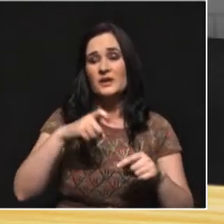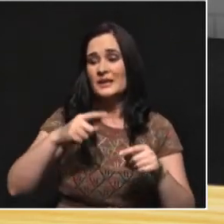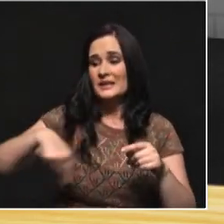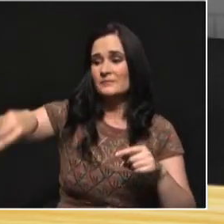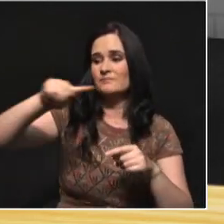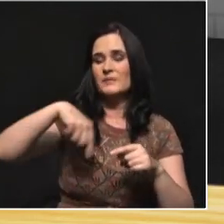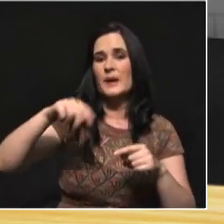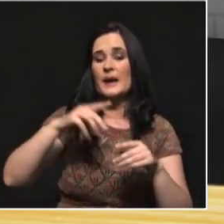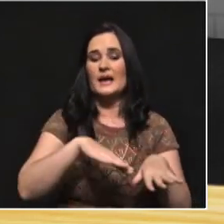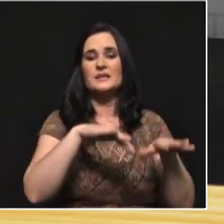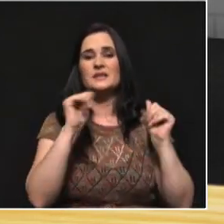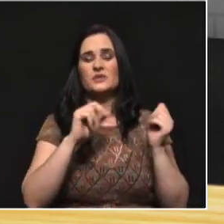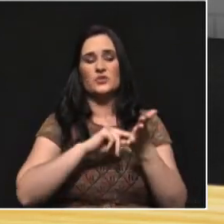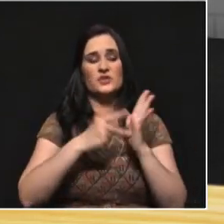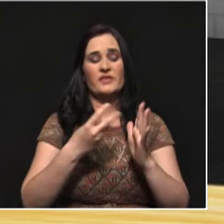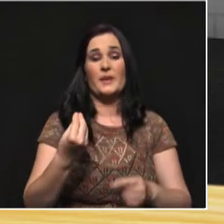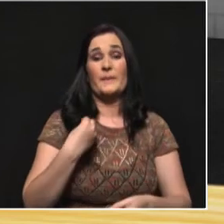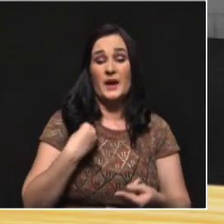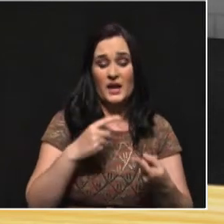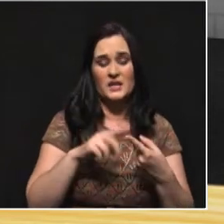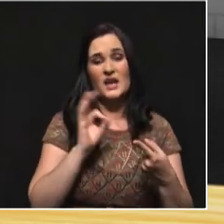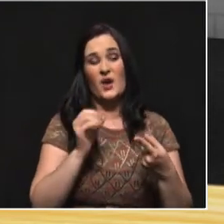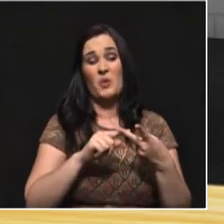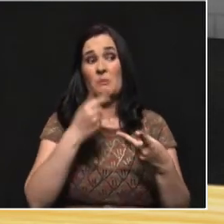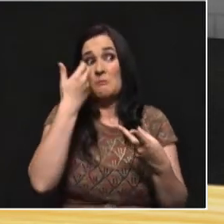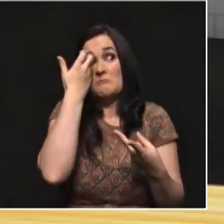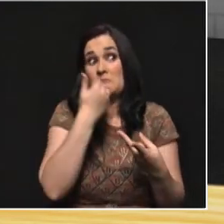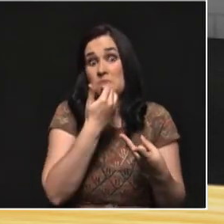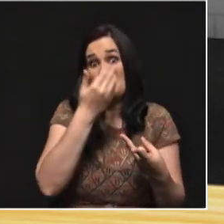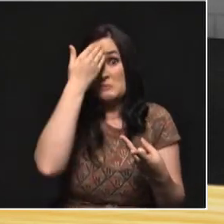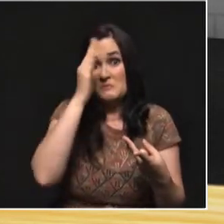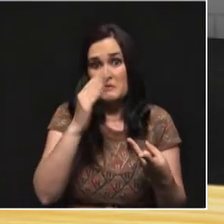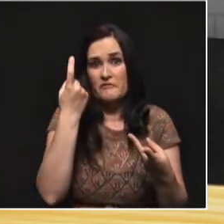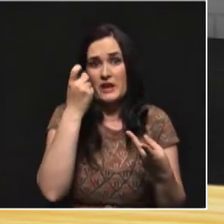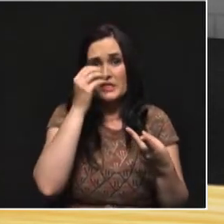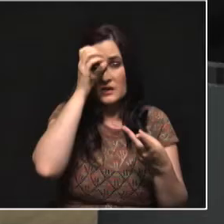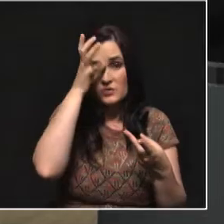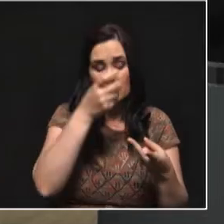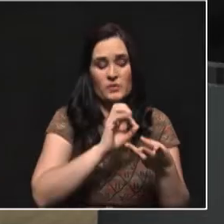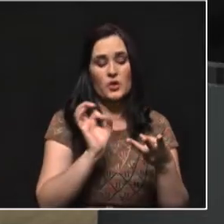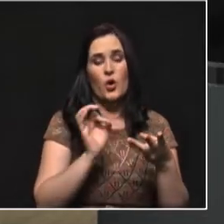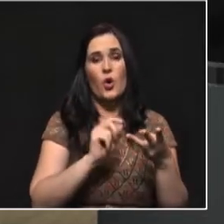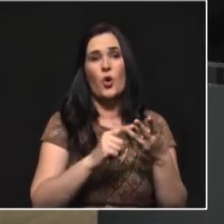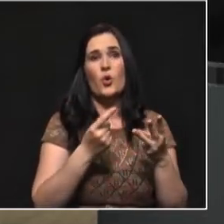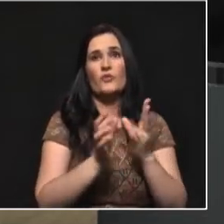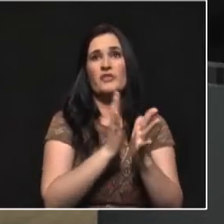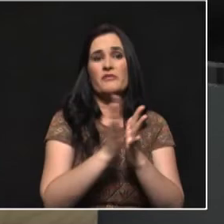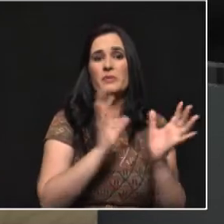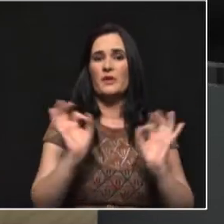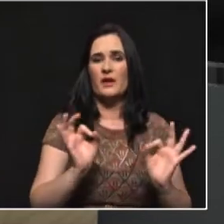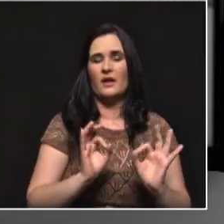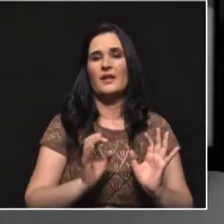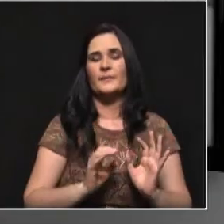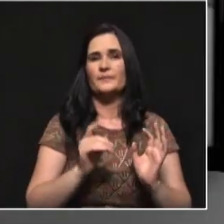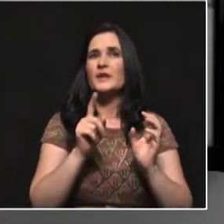Que la abstención no sea por pereza, por ignorancia o por desinformación. Está clara la invitación acá. El